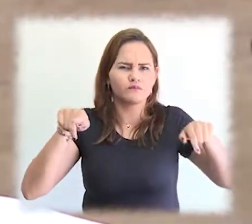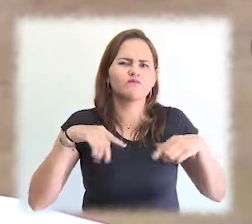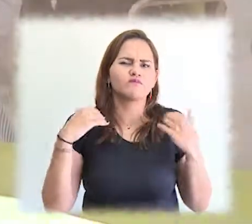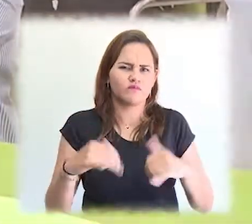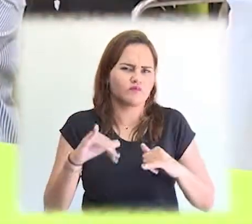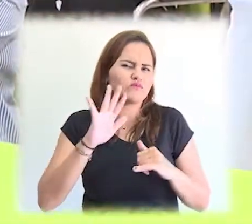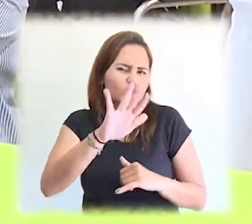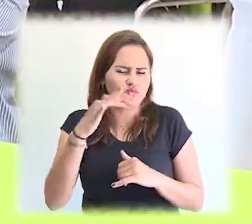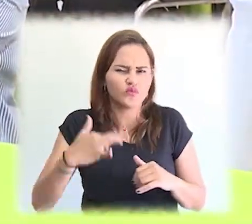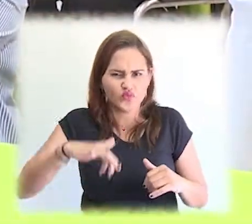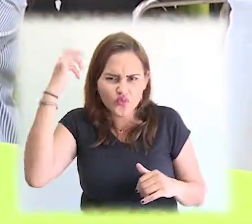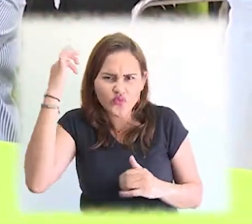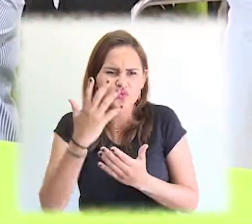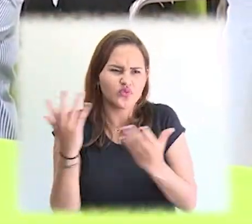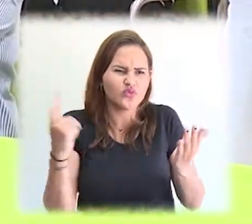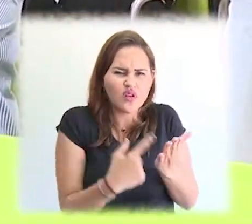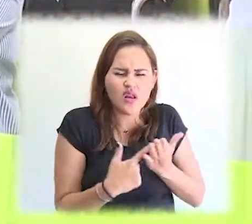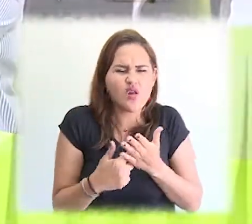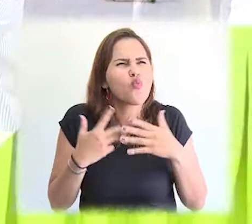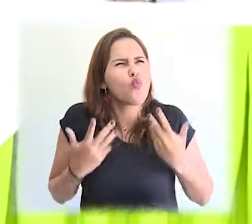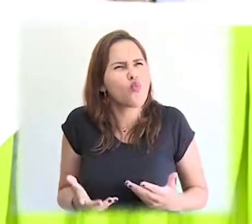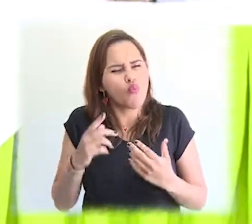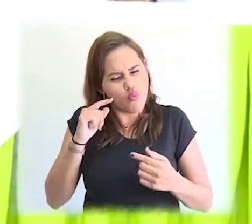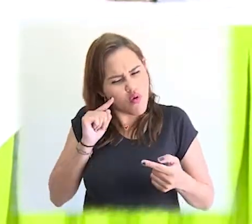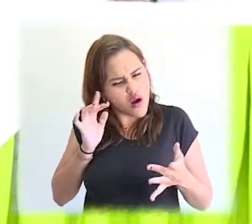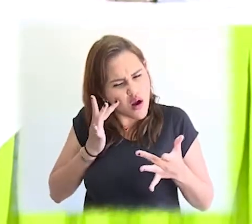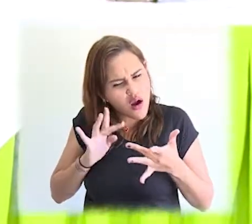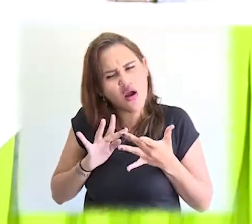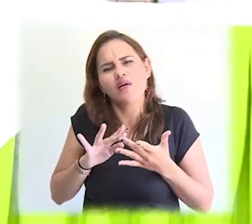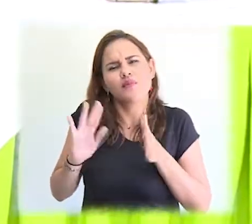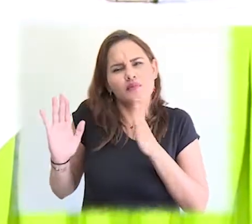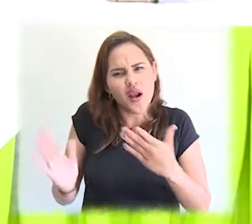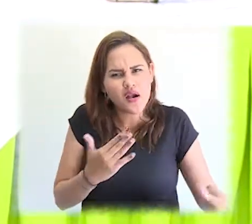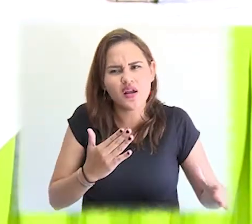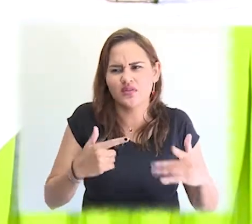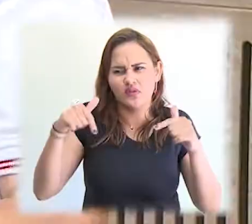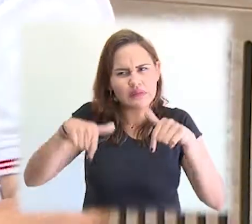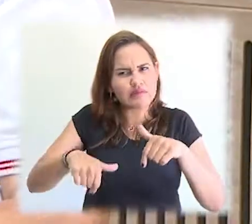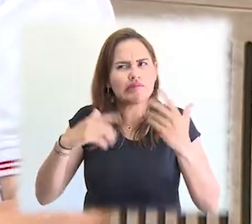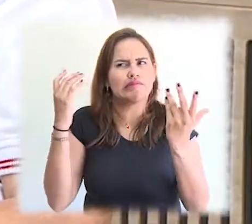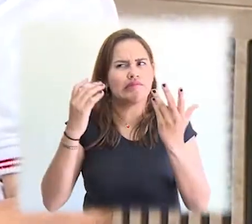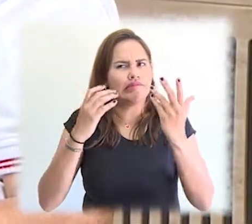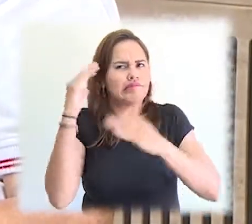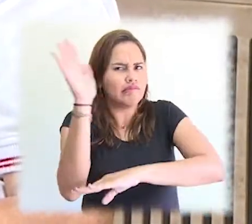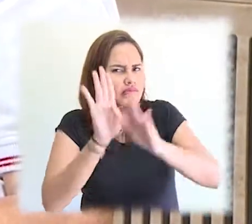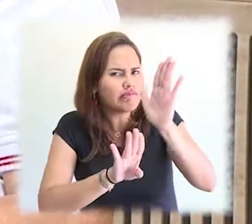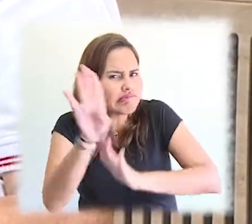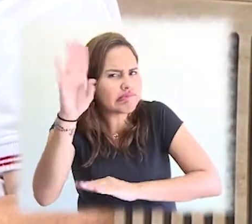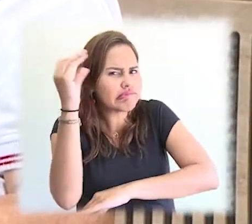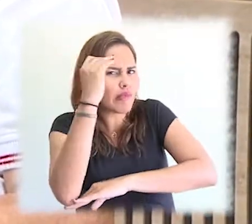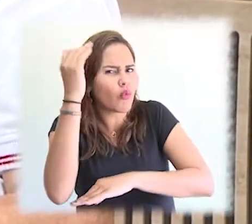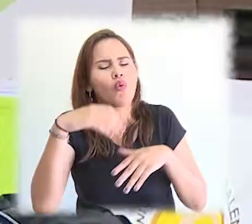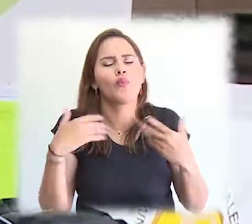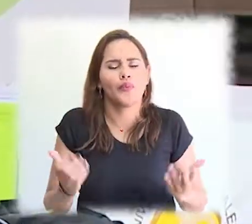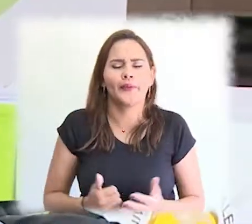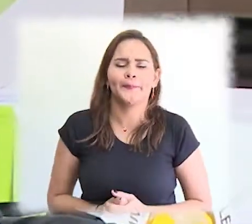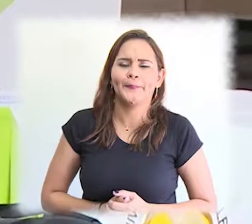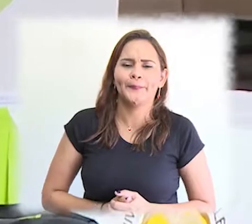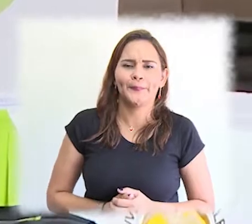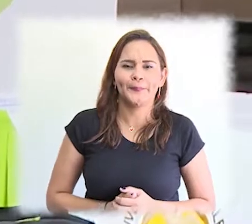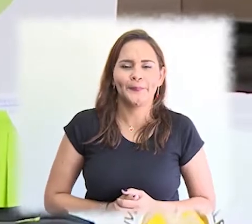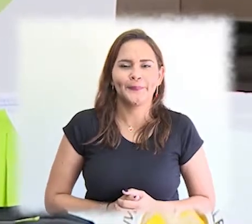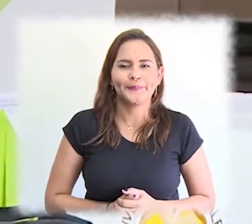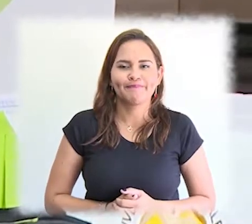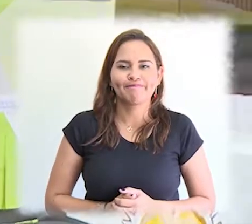de trabajo que fueron nutridas con las reflexiones y aportes que desde su ejercicio compartieron los consejeros territoriales de planeación,